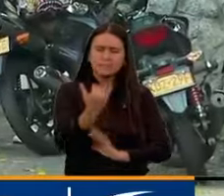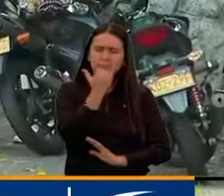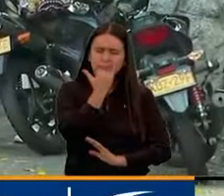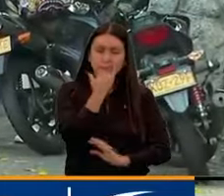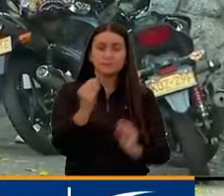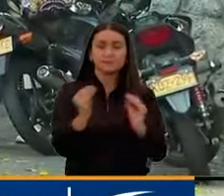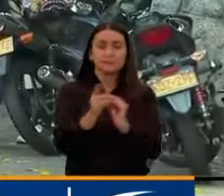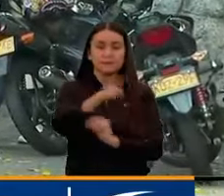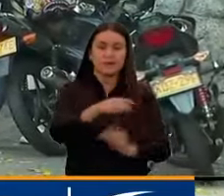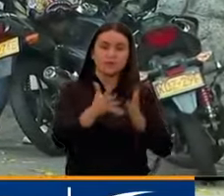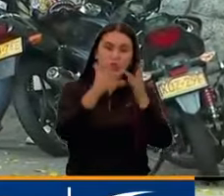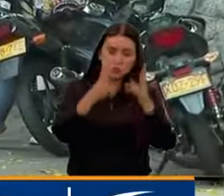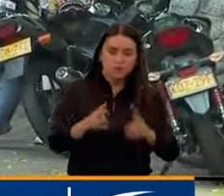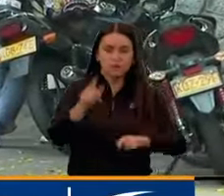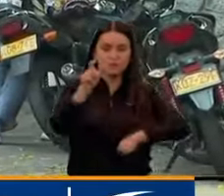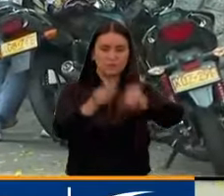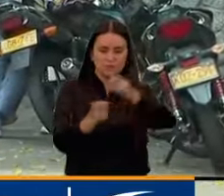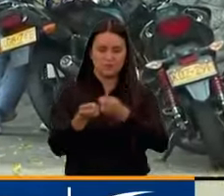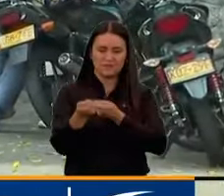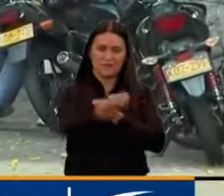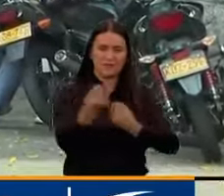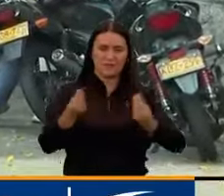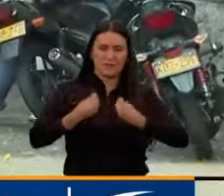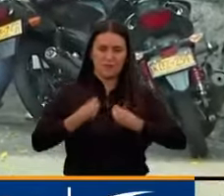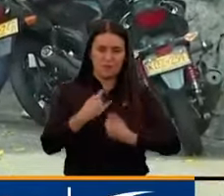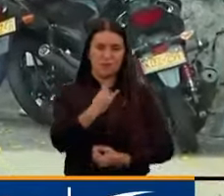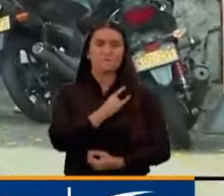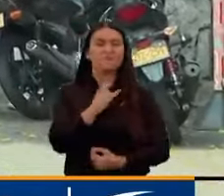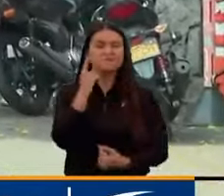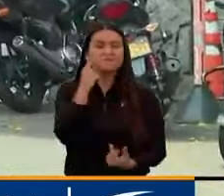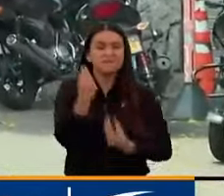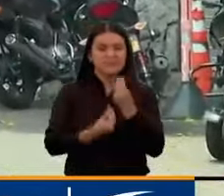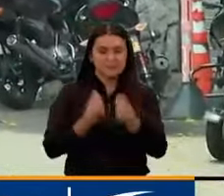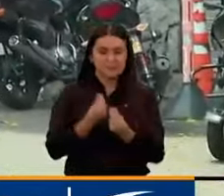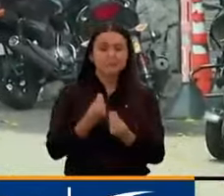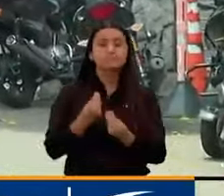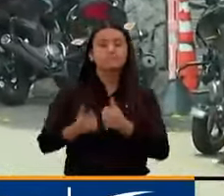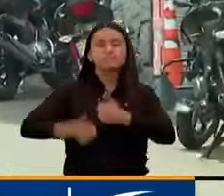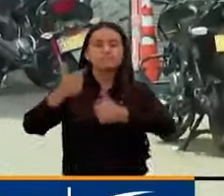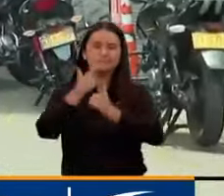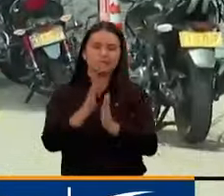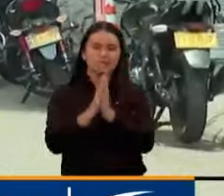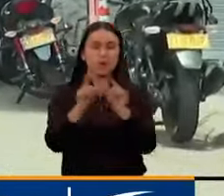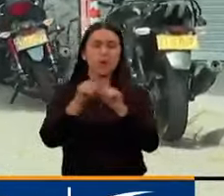estudiantes y los habitantes de este lugar y también las autoridades es que no se repitan estos hechos.